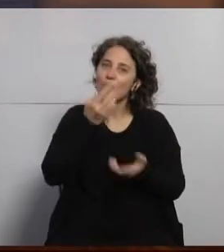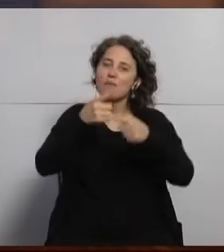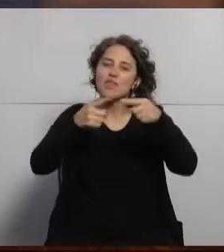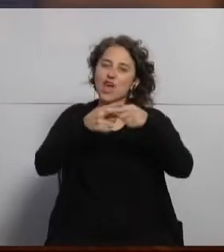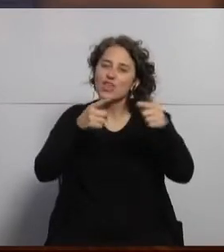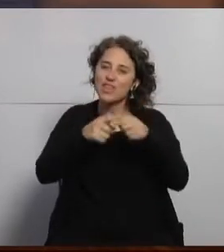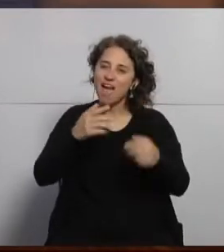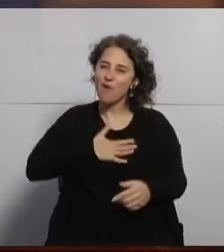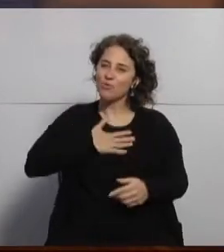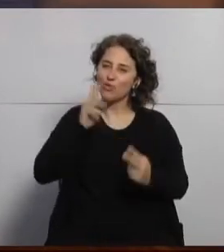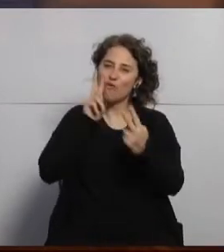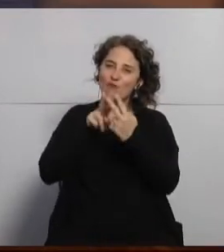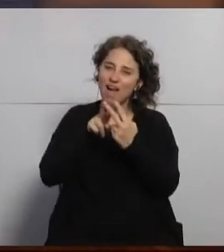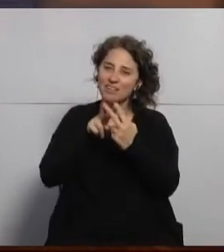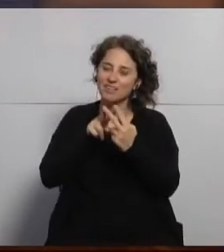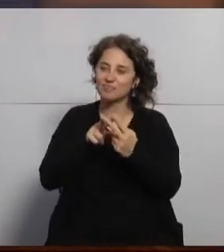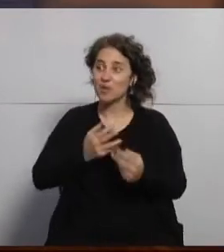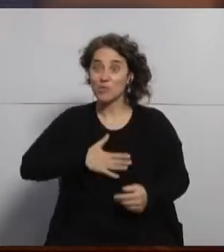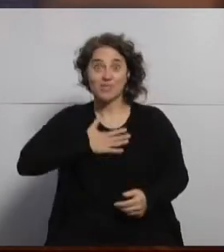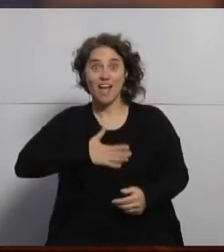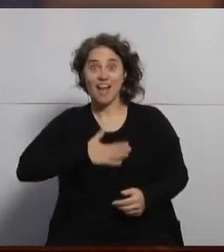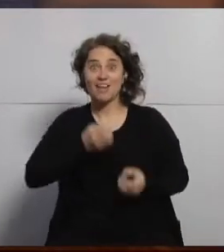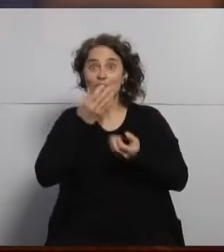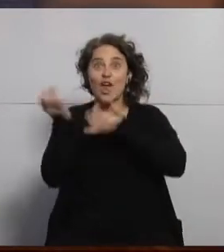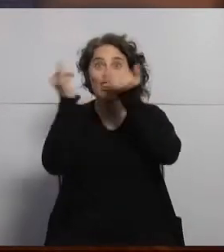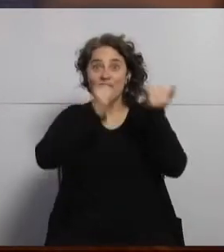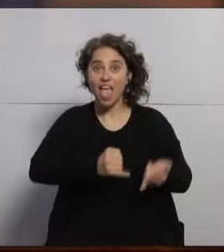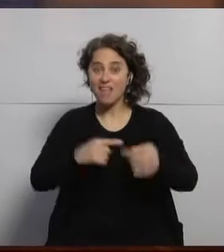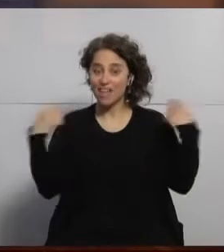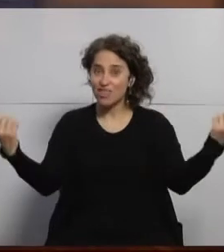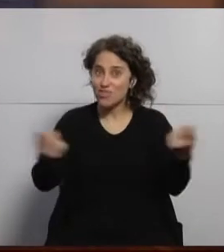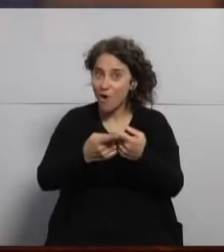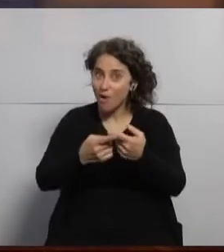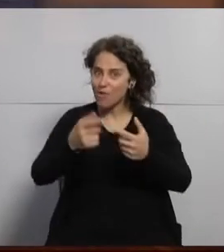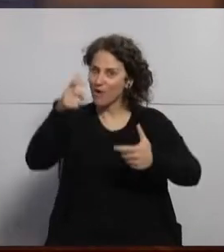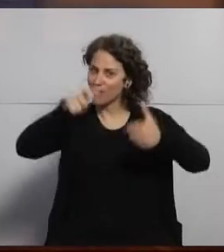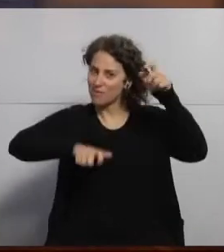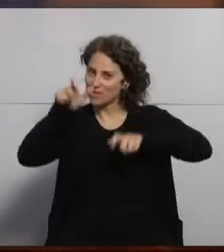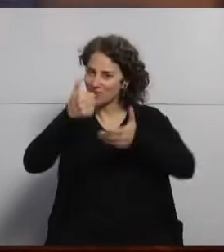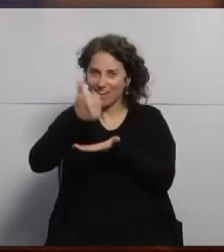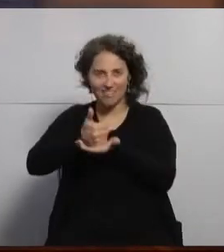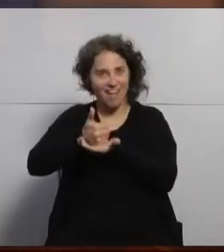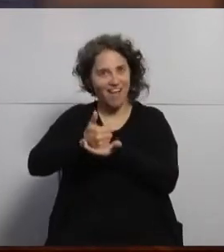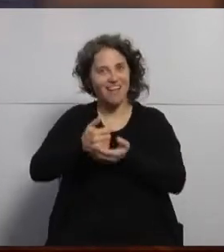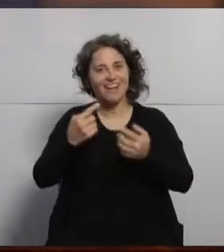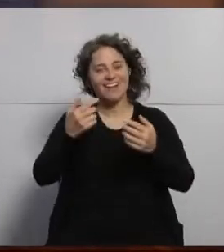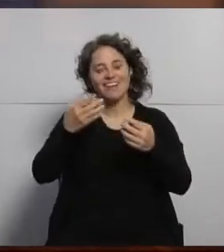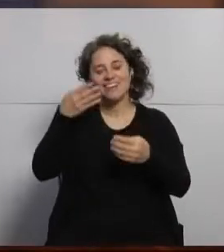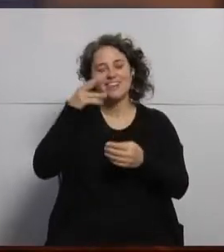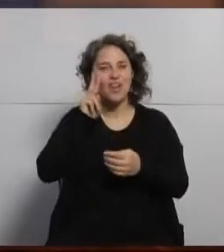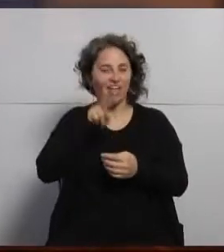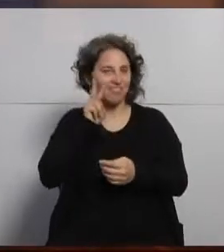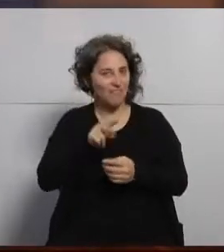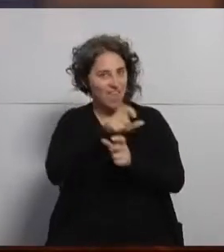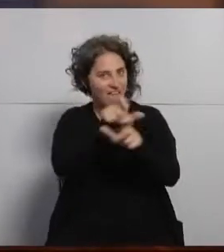gusto escucharte y verte. Muchas gracias. Muy buenos días a todos los panelistas y a los asistentes del